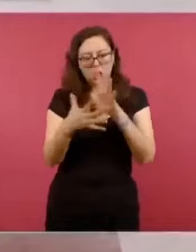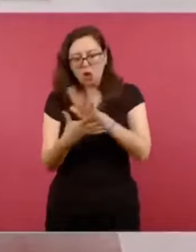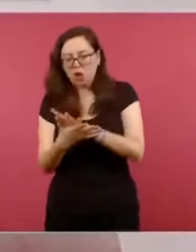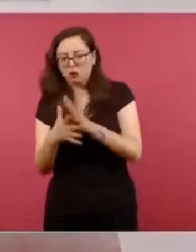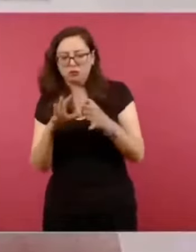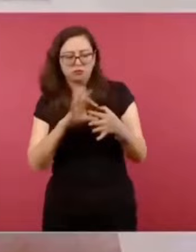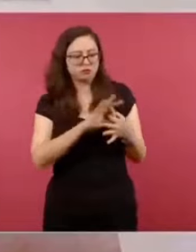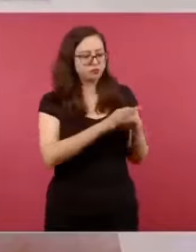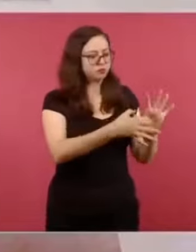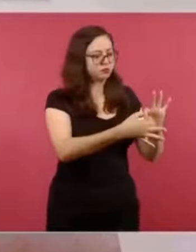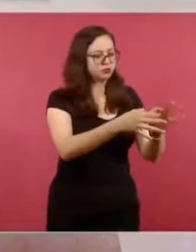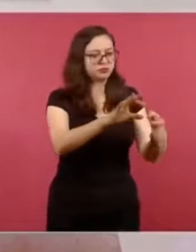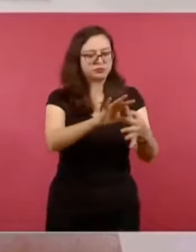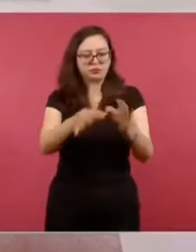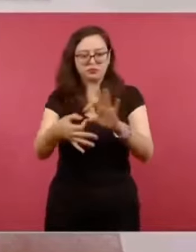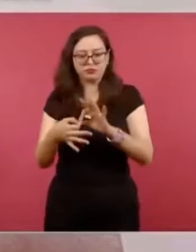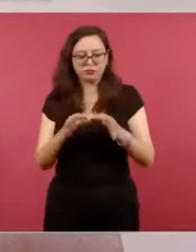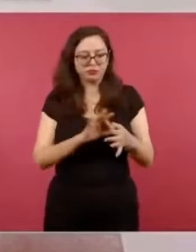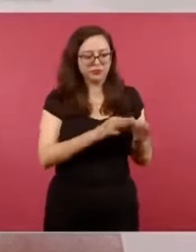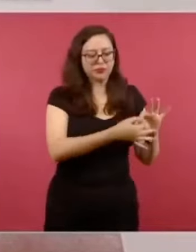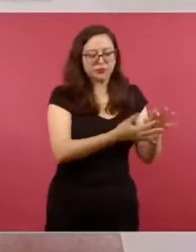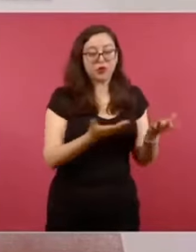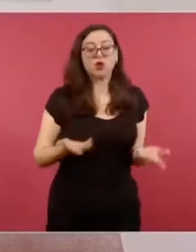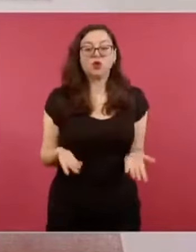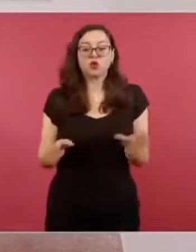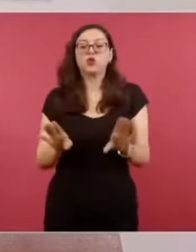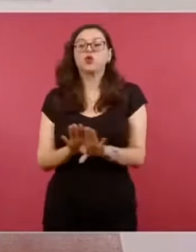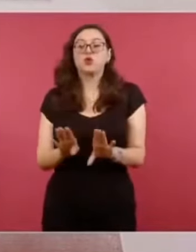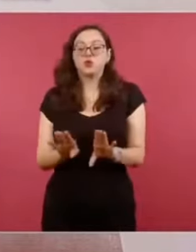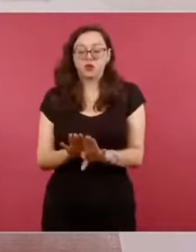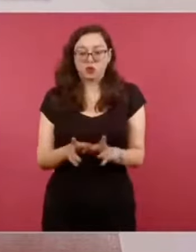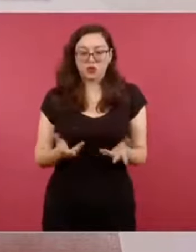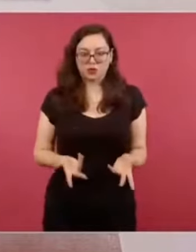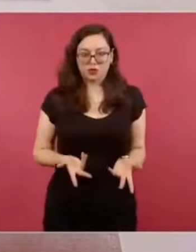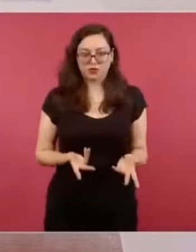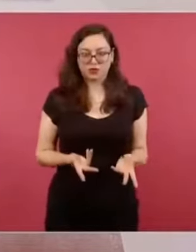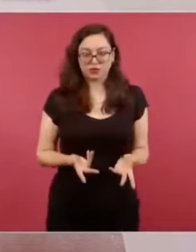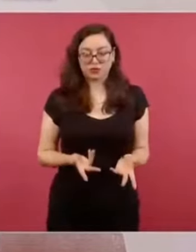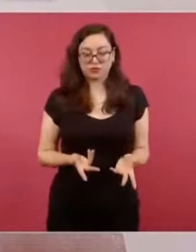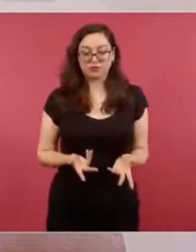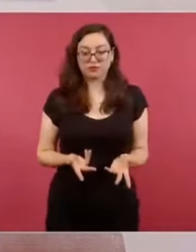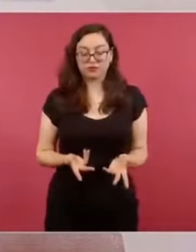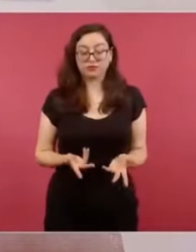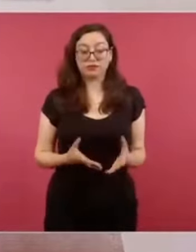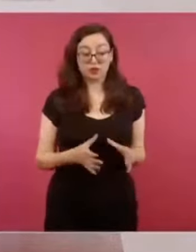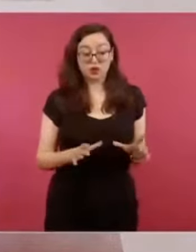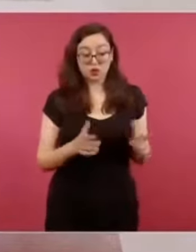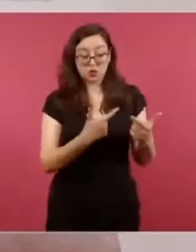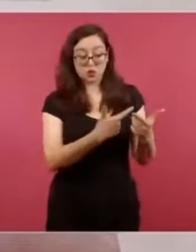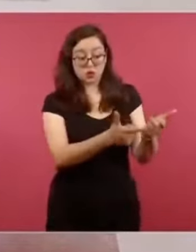que se encargan de legitimar